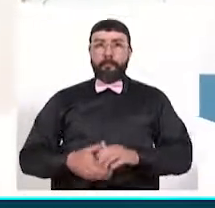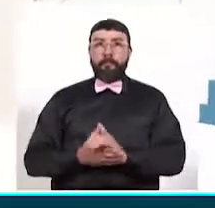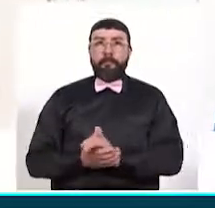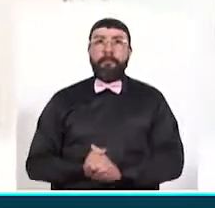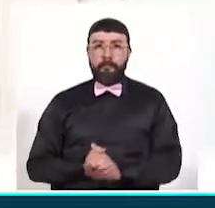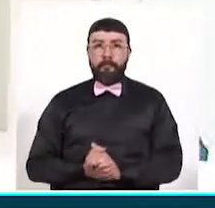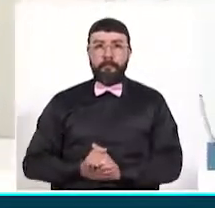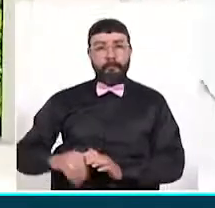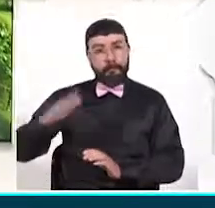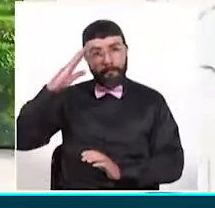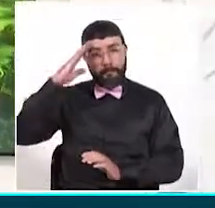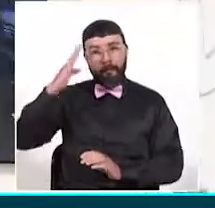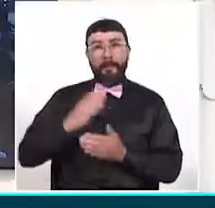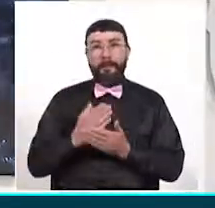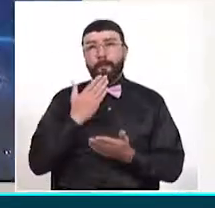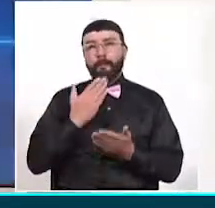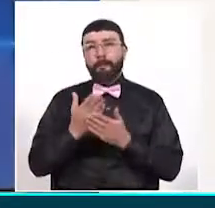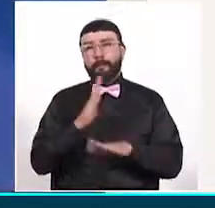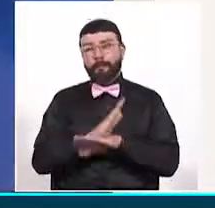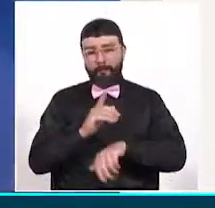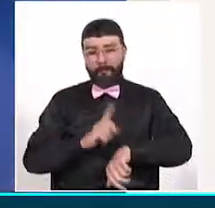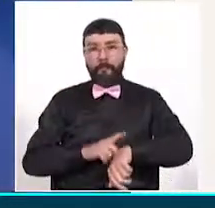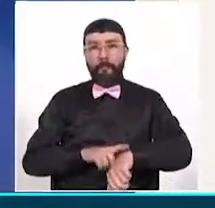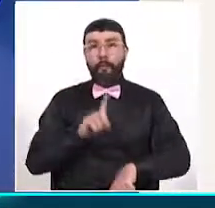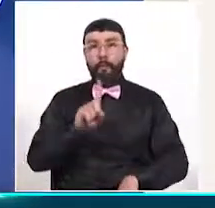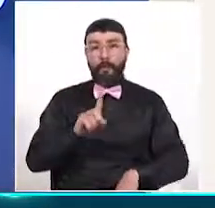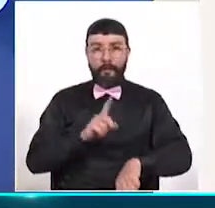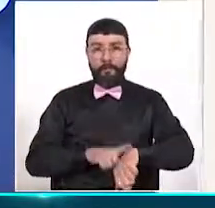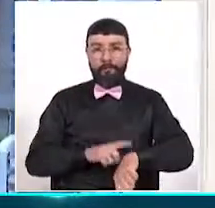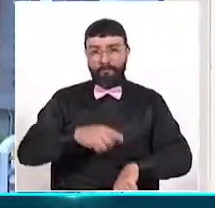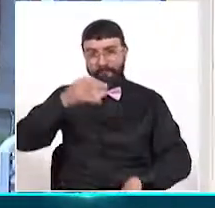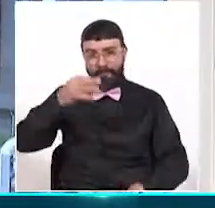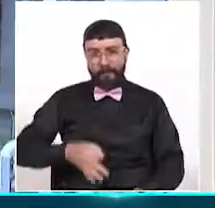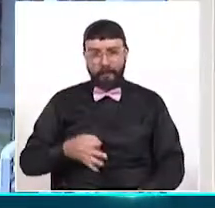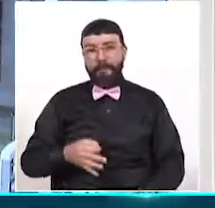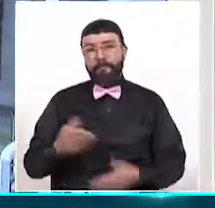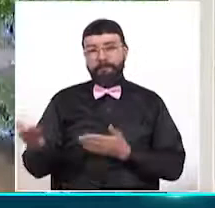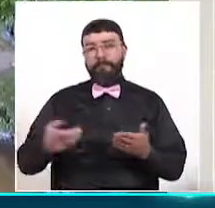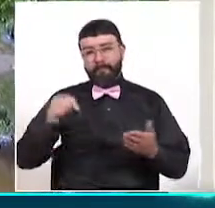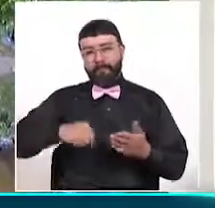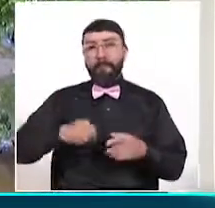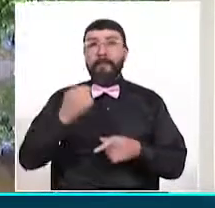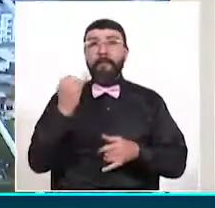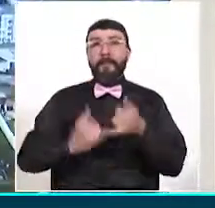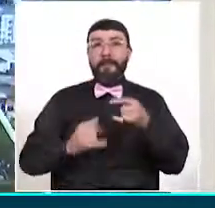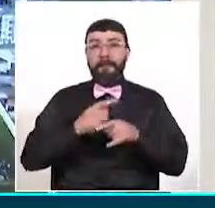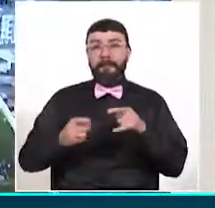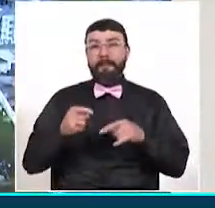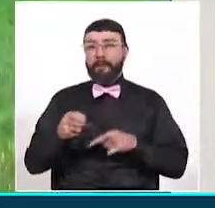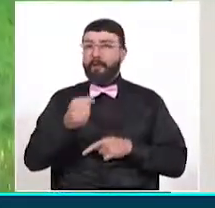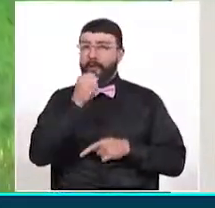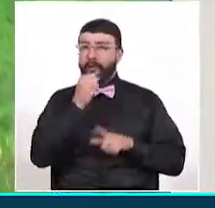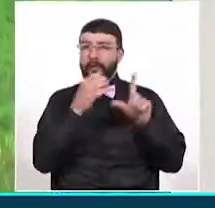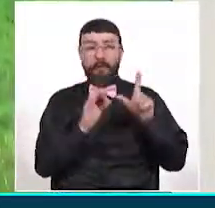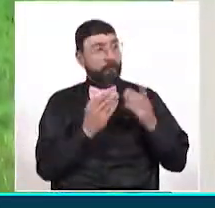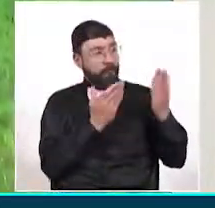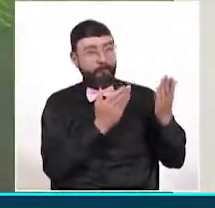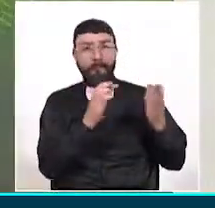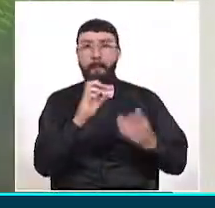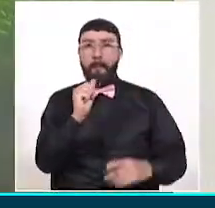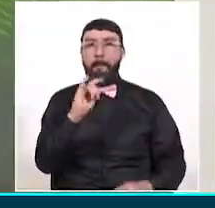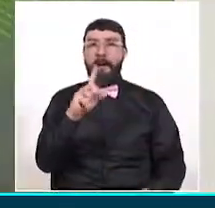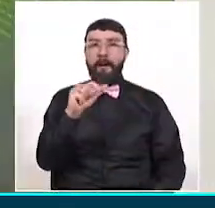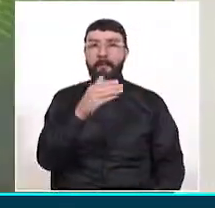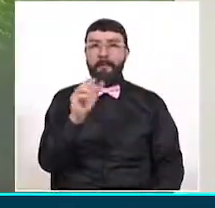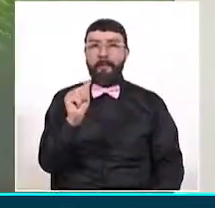Muy buenas tardes, una de la tarde en punto. Bienvenidos a esta emisión de fin de semana de Telecafé Noticias. Mi nombre es Paula Andrea Bernal